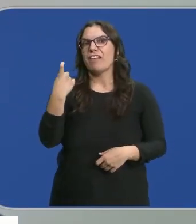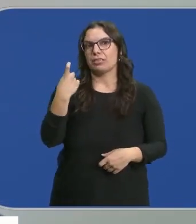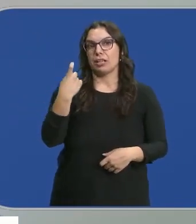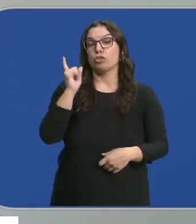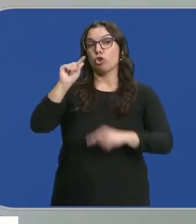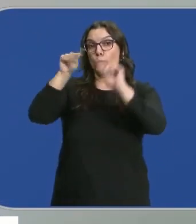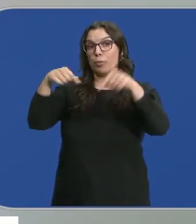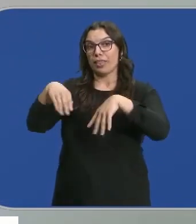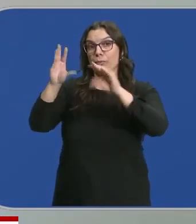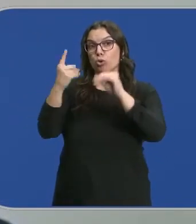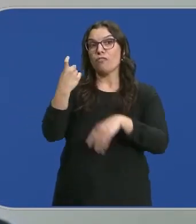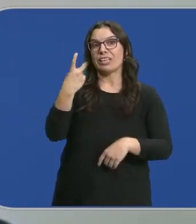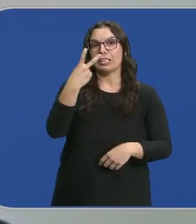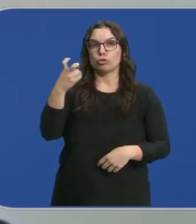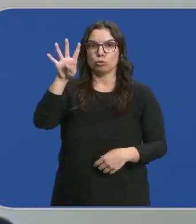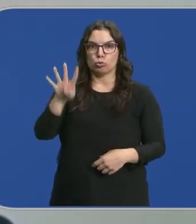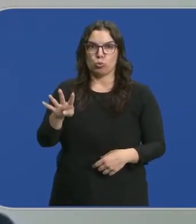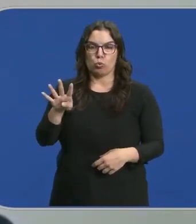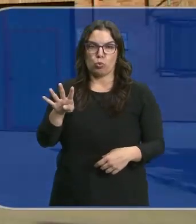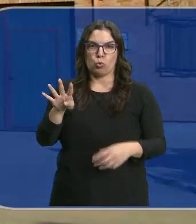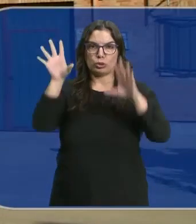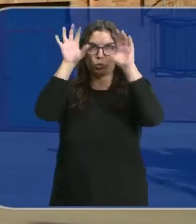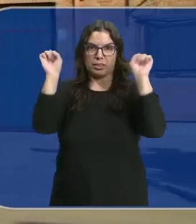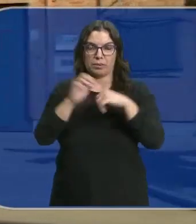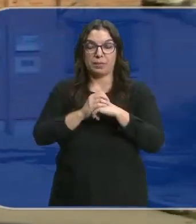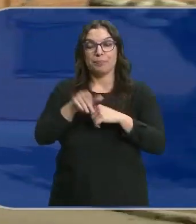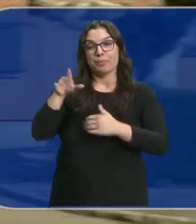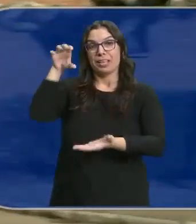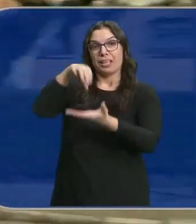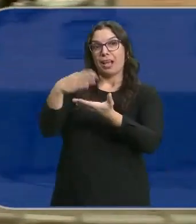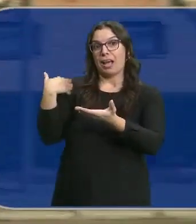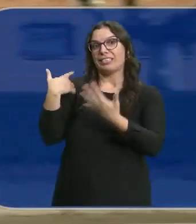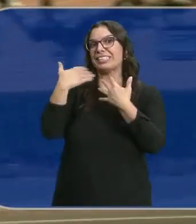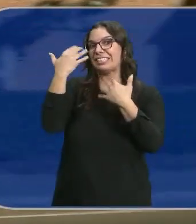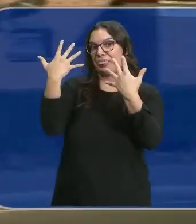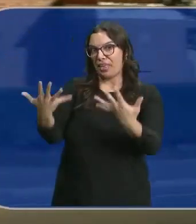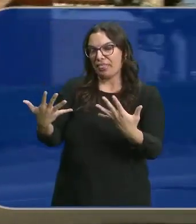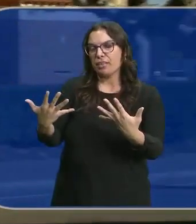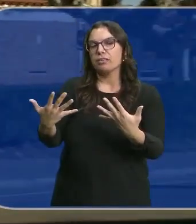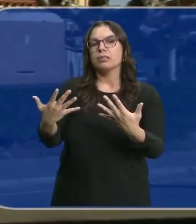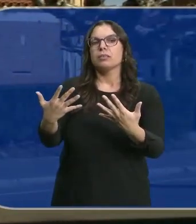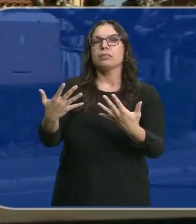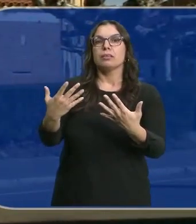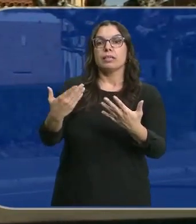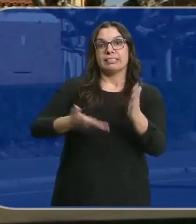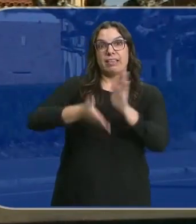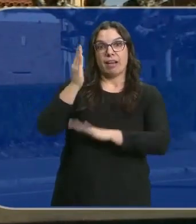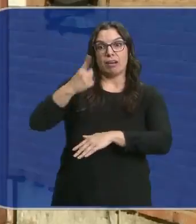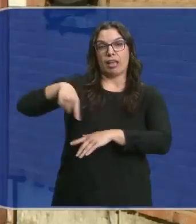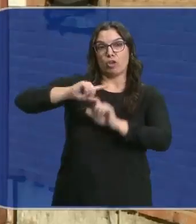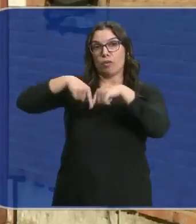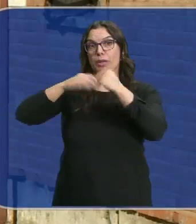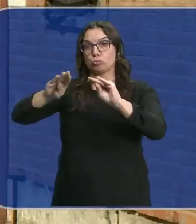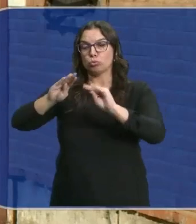Solo en Burgos hay 204 agentes de déficit. En este cuartel había casi una decena de agentes. Con su salida y la de sus familias,